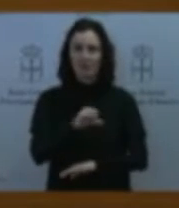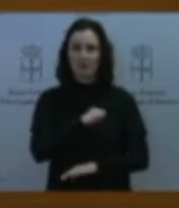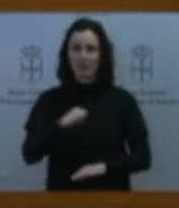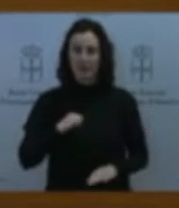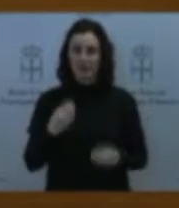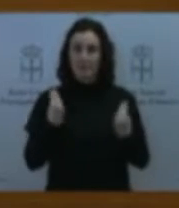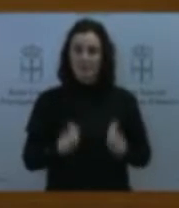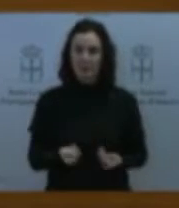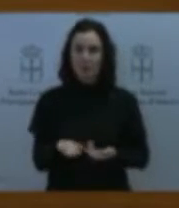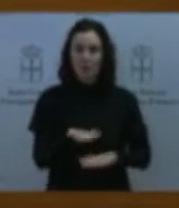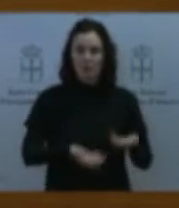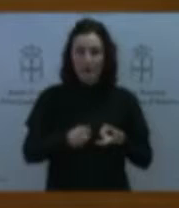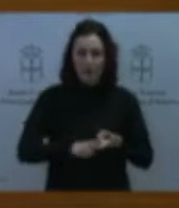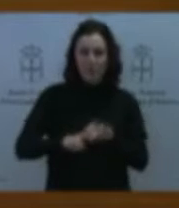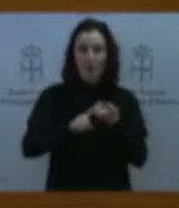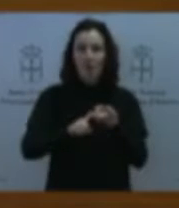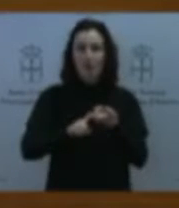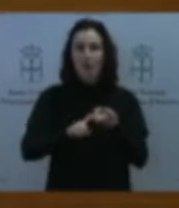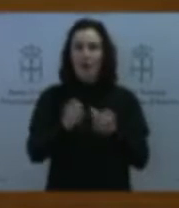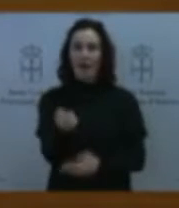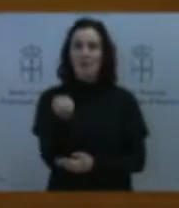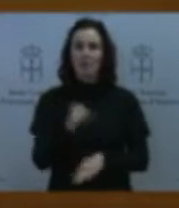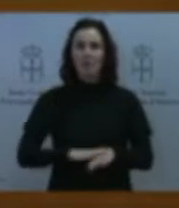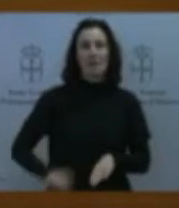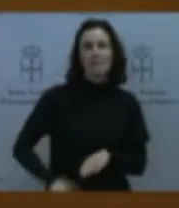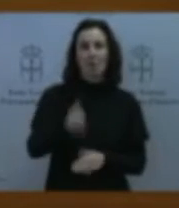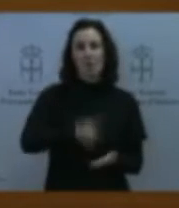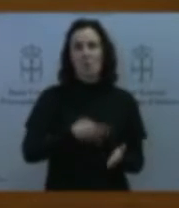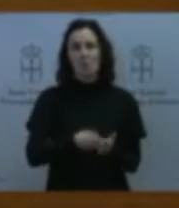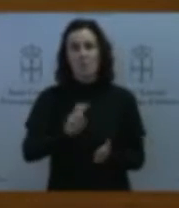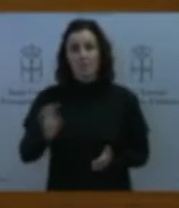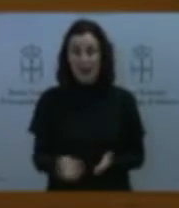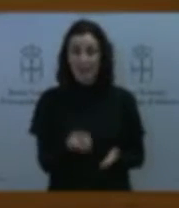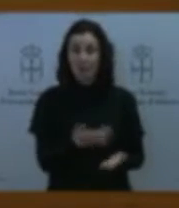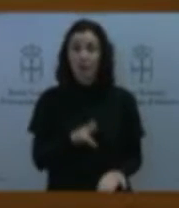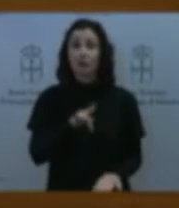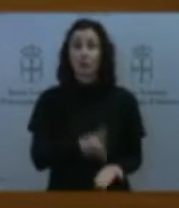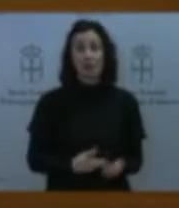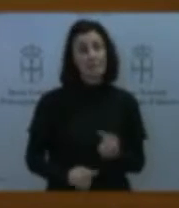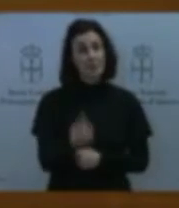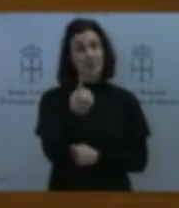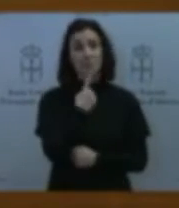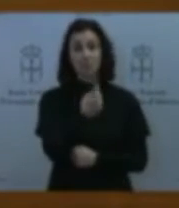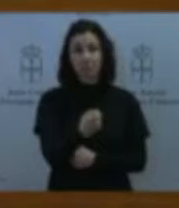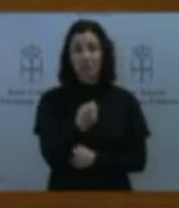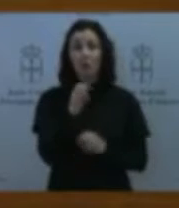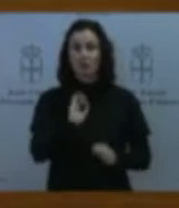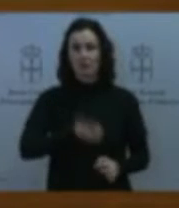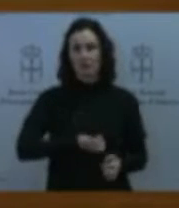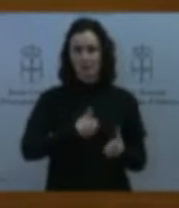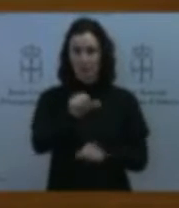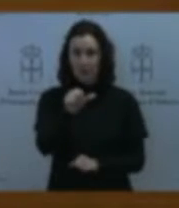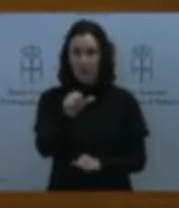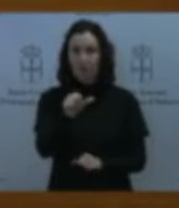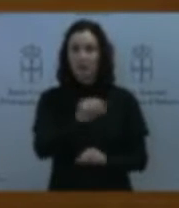para la aprobación de estos planes, pues ante la primera dificultad que se encuentra el Ayuntamiento de Gijón, cabe que el Gobierno del Principado de Asturias